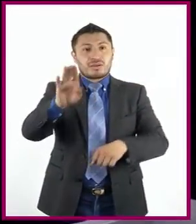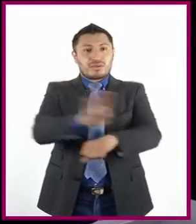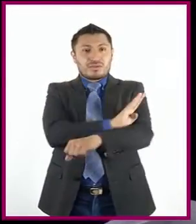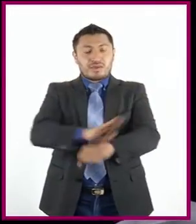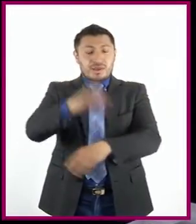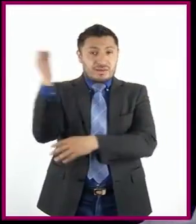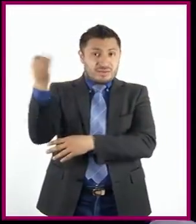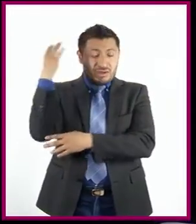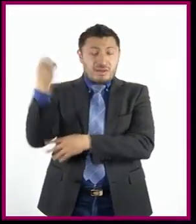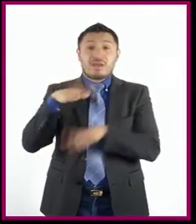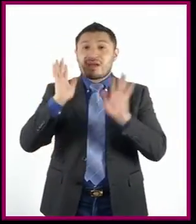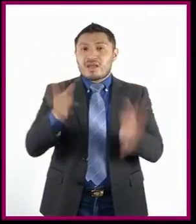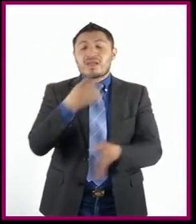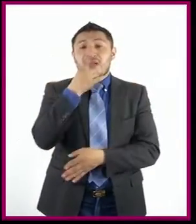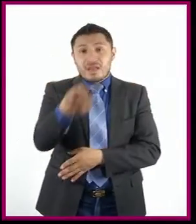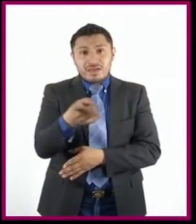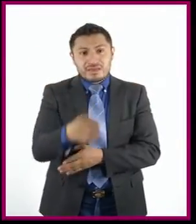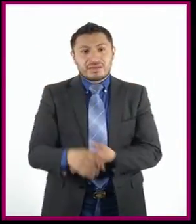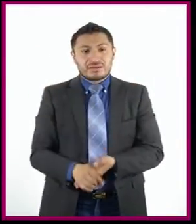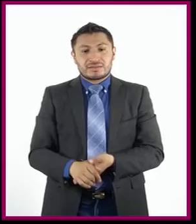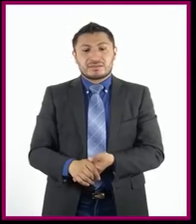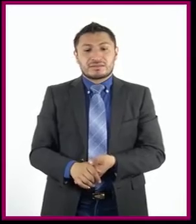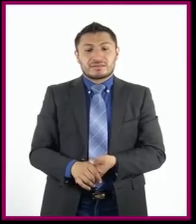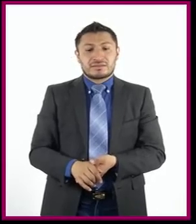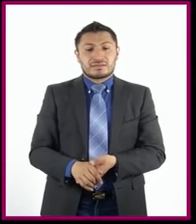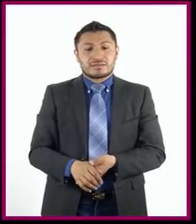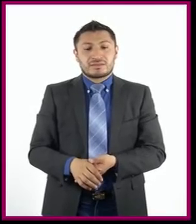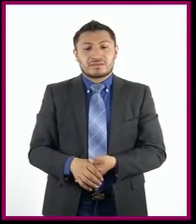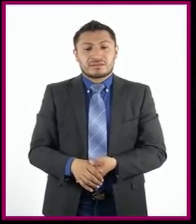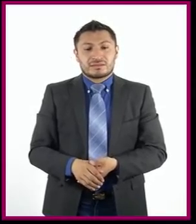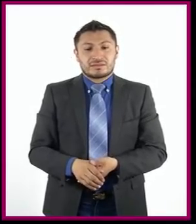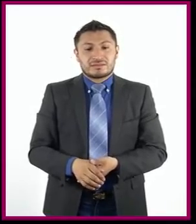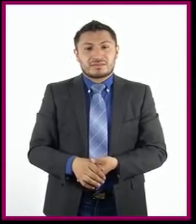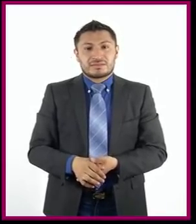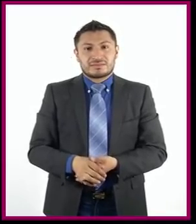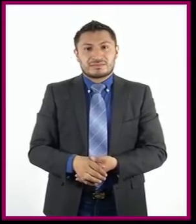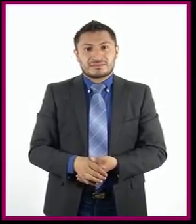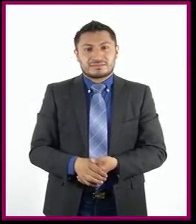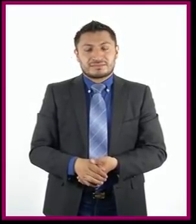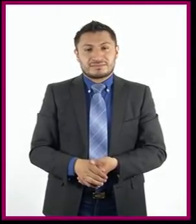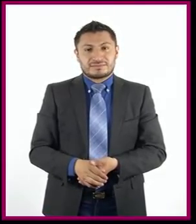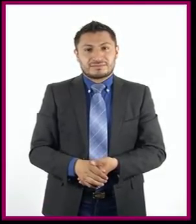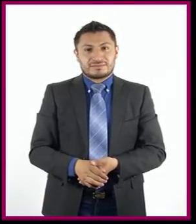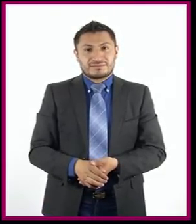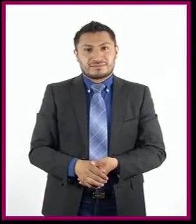He dicho, Dixie et animan levavi.